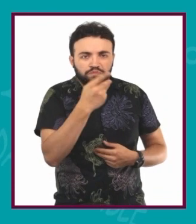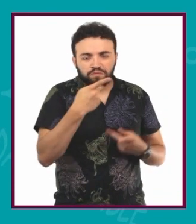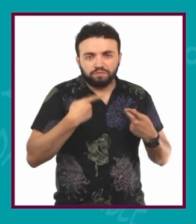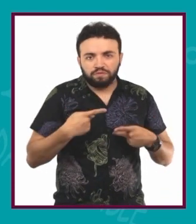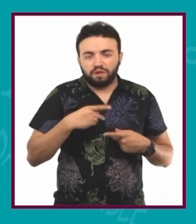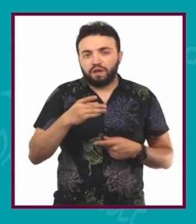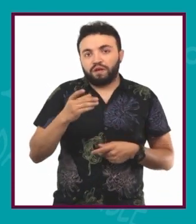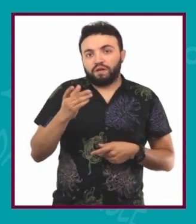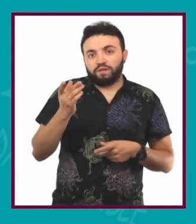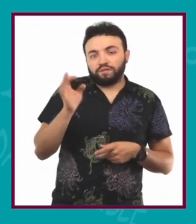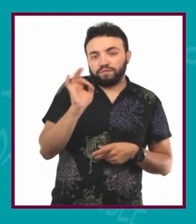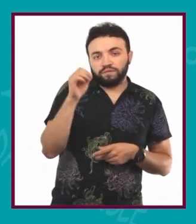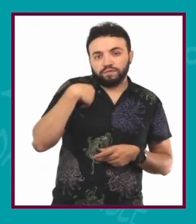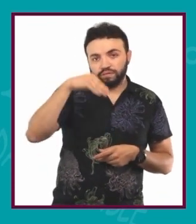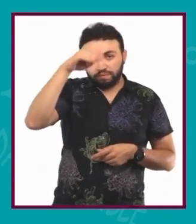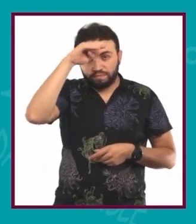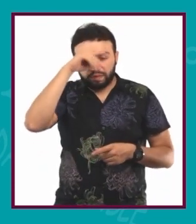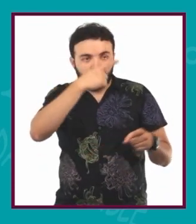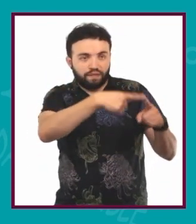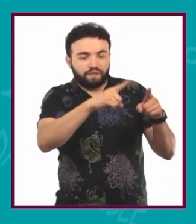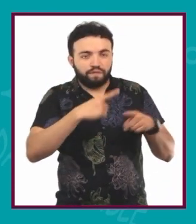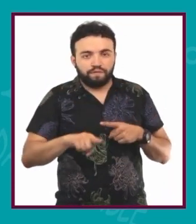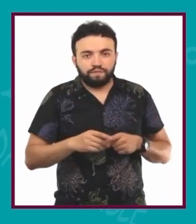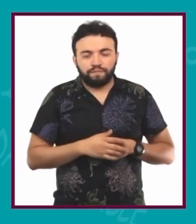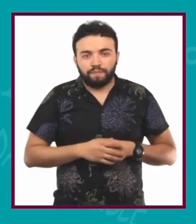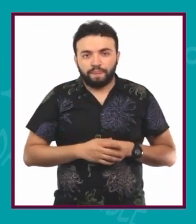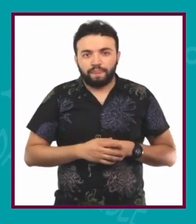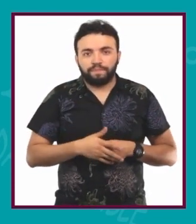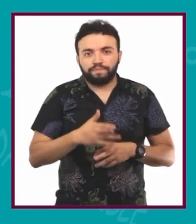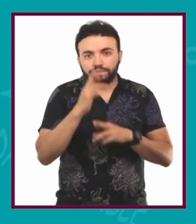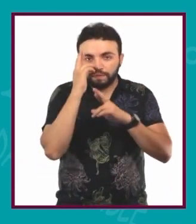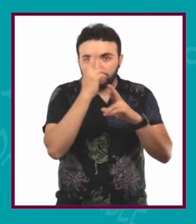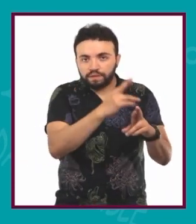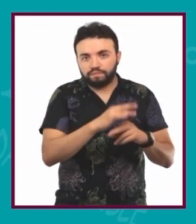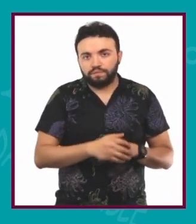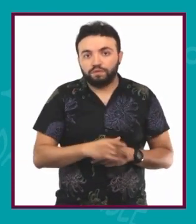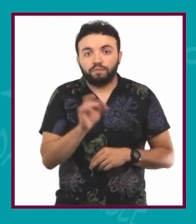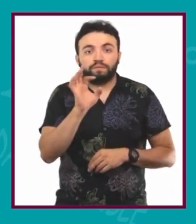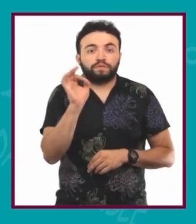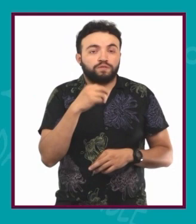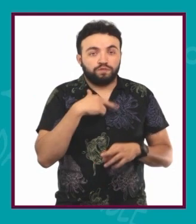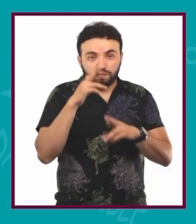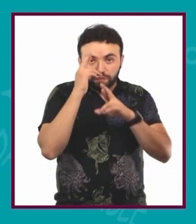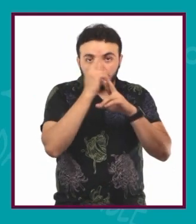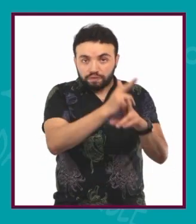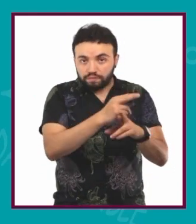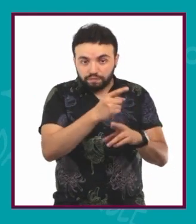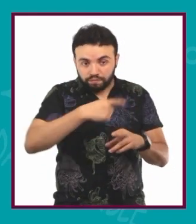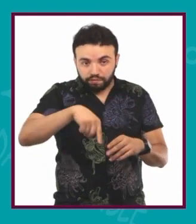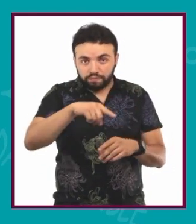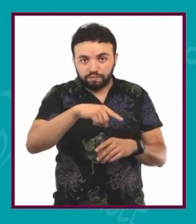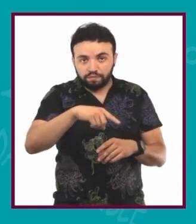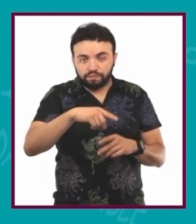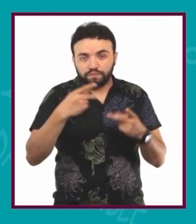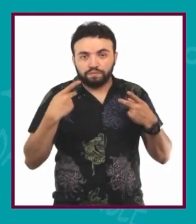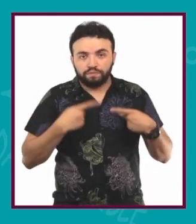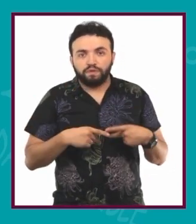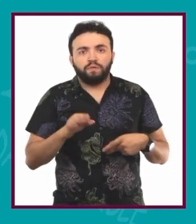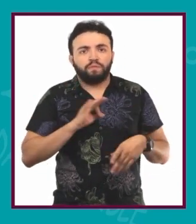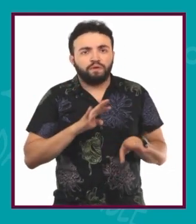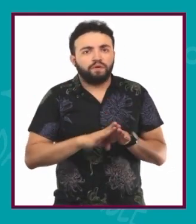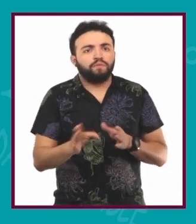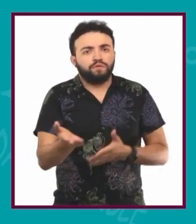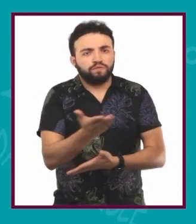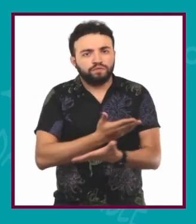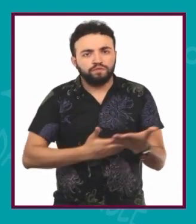aunque pensemos totalmente diferentes. Por medio del respeto, ya que si nosotros respetamos las opiniones y pensamientos de los demás, podemos